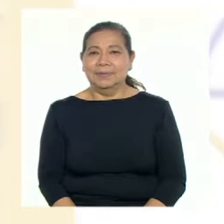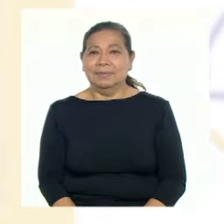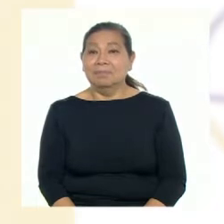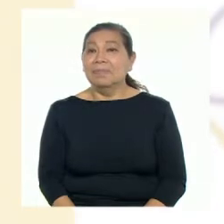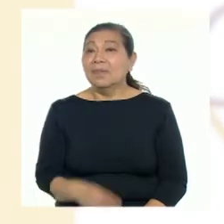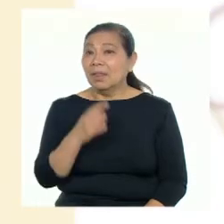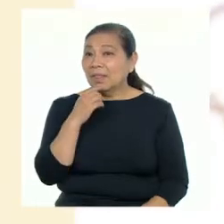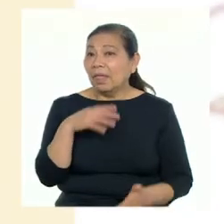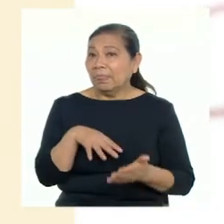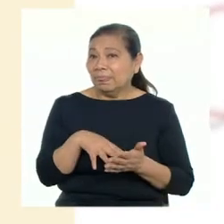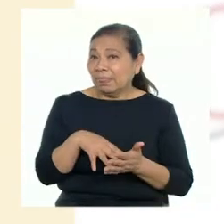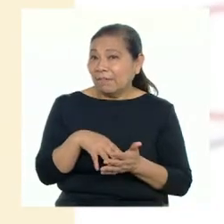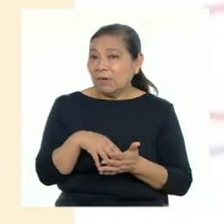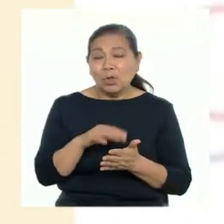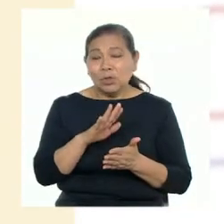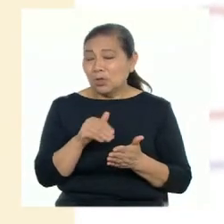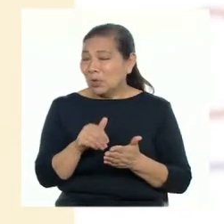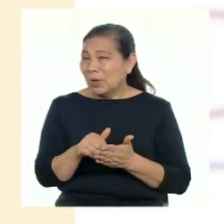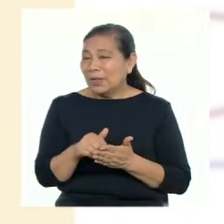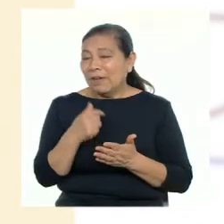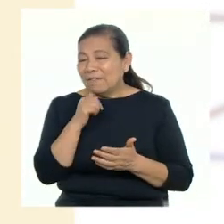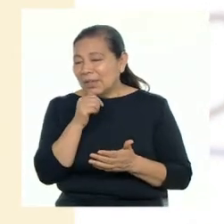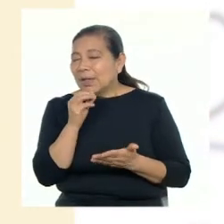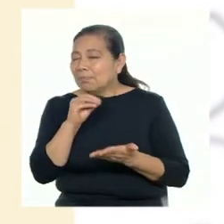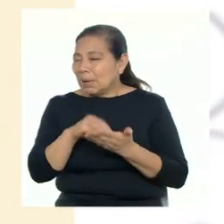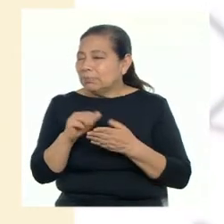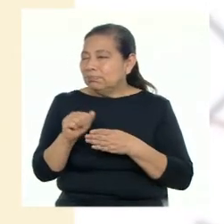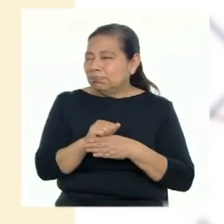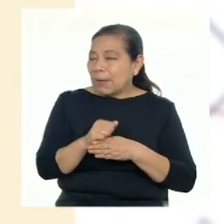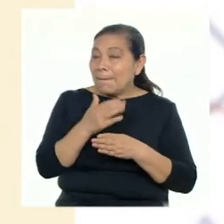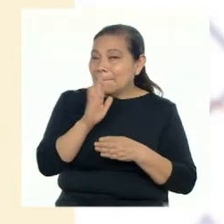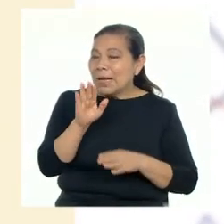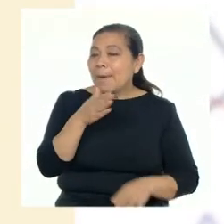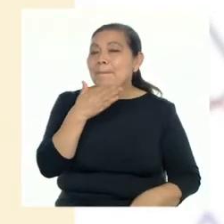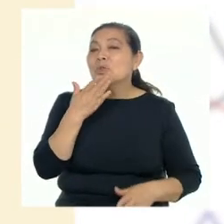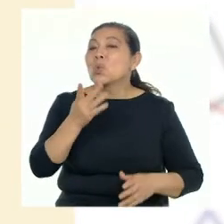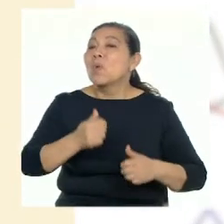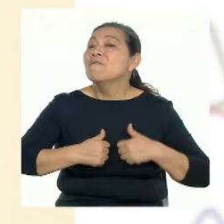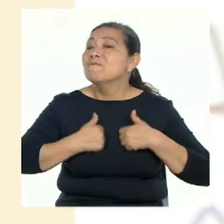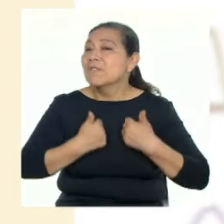Las debilidades son todo aquello en que aún debemos trabajar para que la cosa mejore.